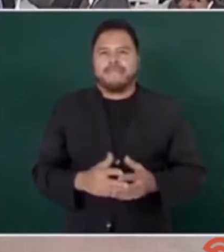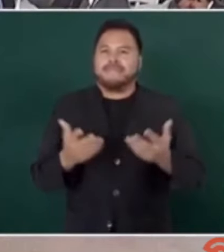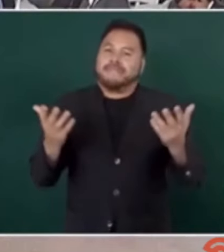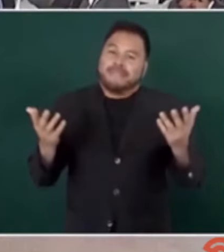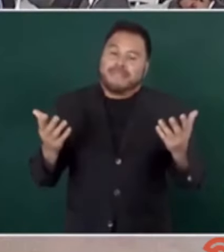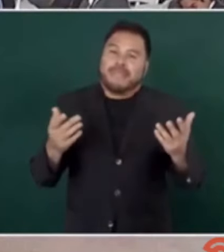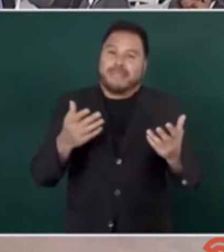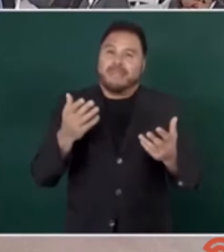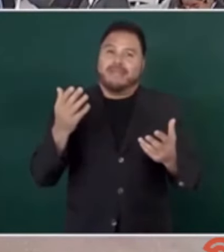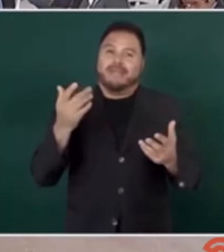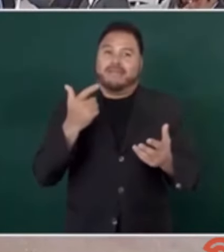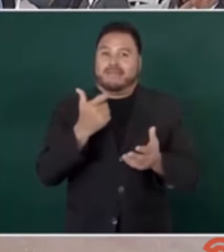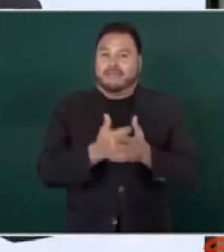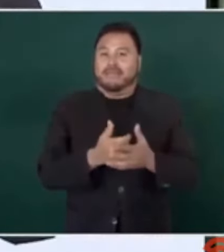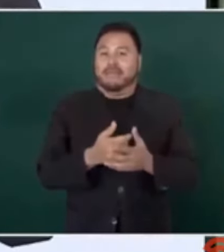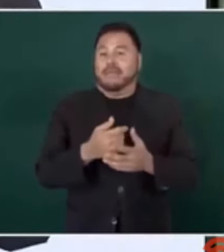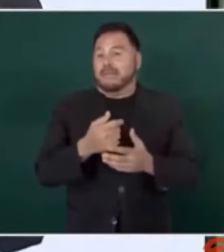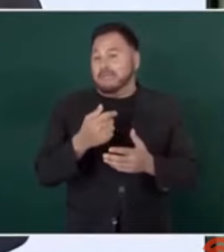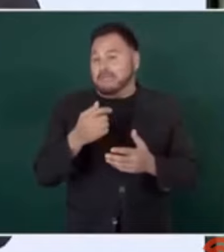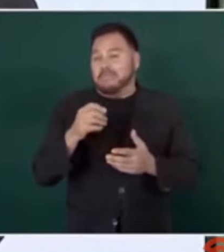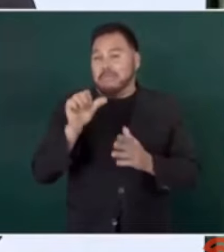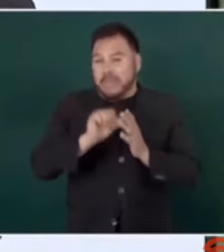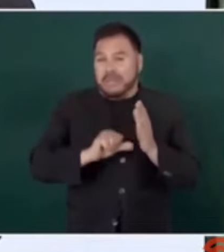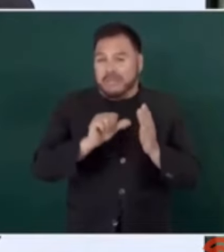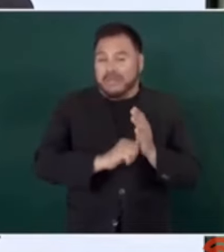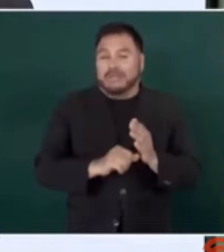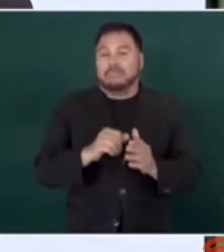gana como dos, tres millones de pesos mensuales.